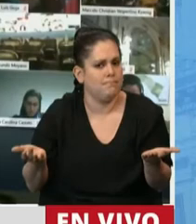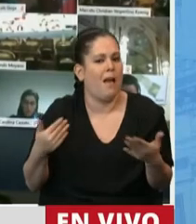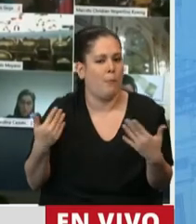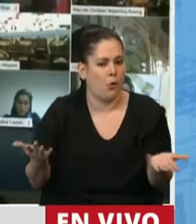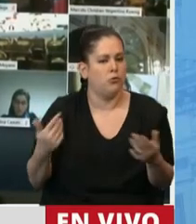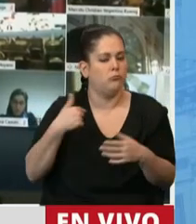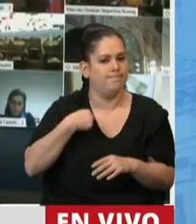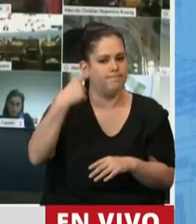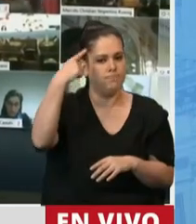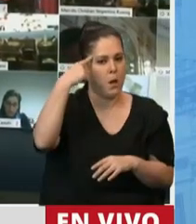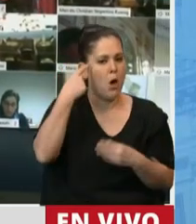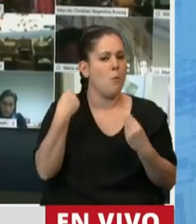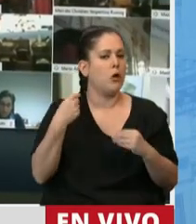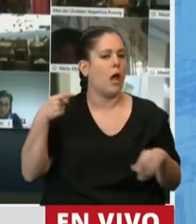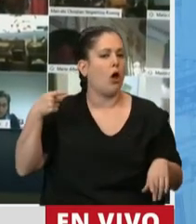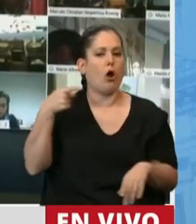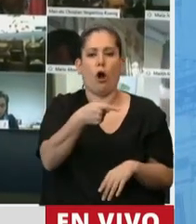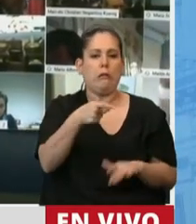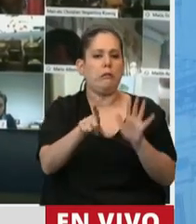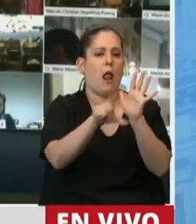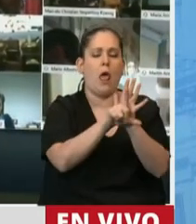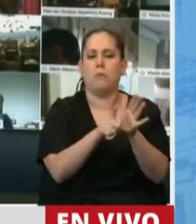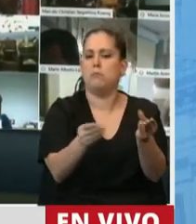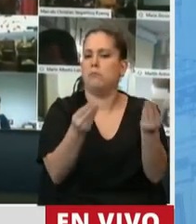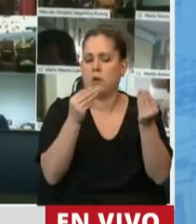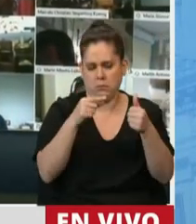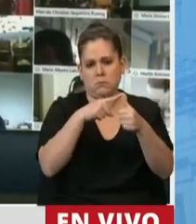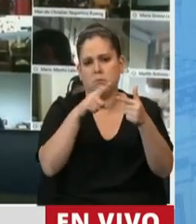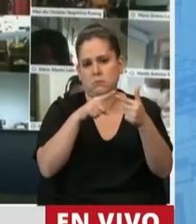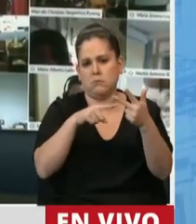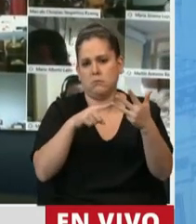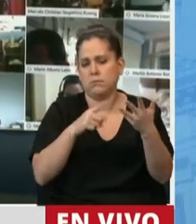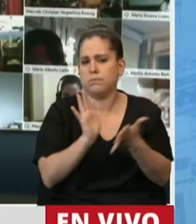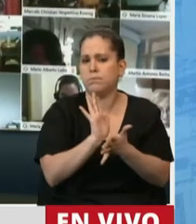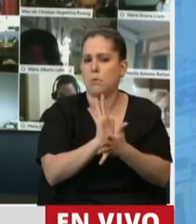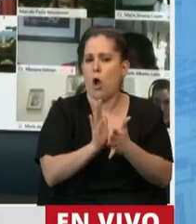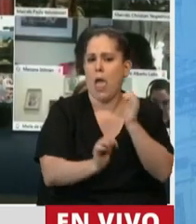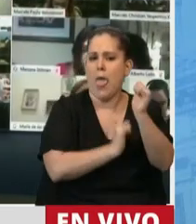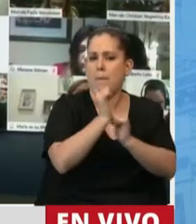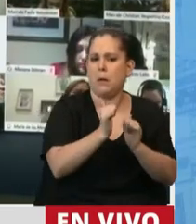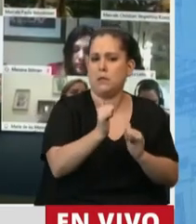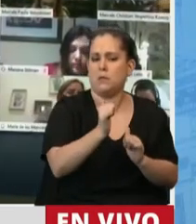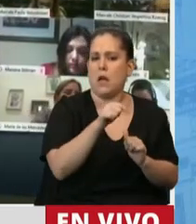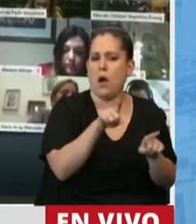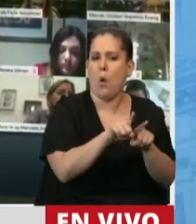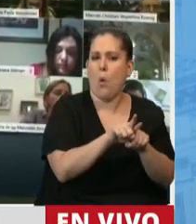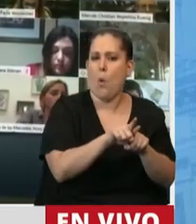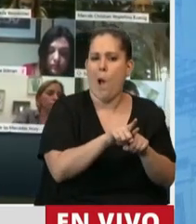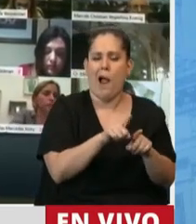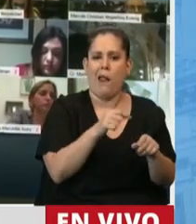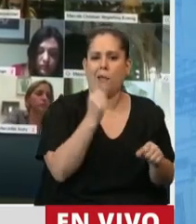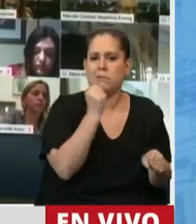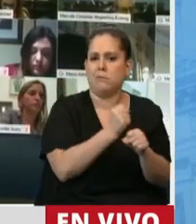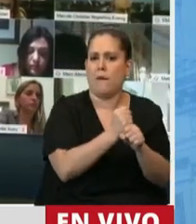por qué nos vamos a oponer a esta ley, que además son empresas que pican en punta en lo que hace a la precarización y